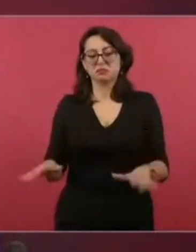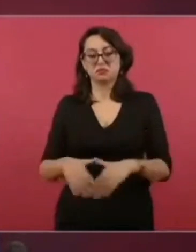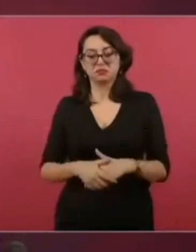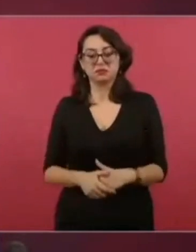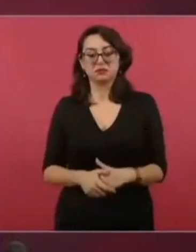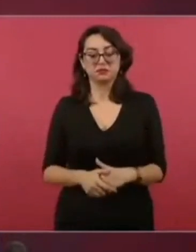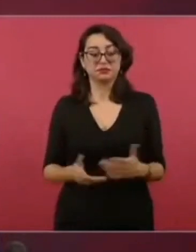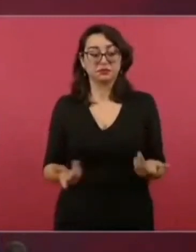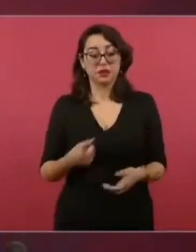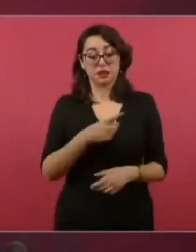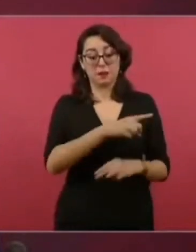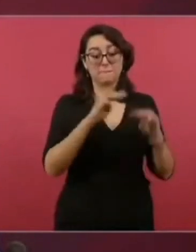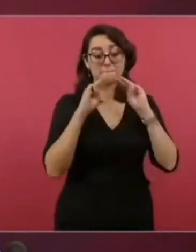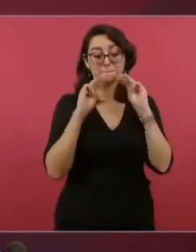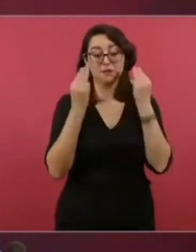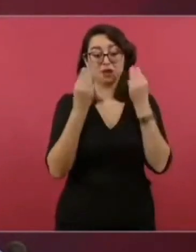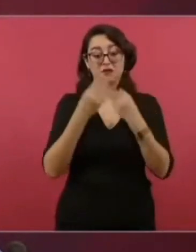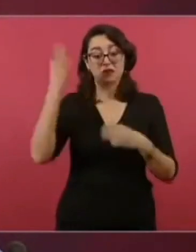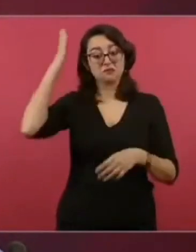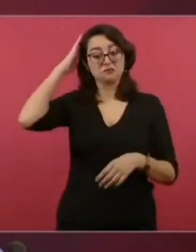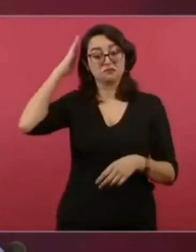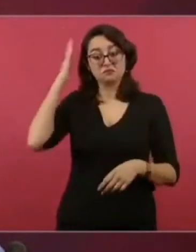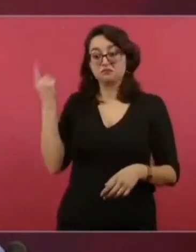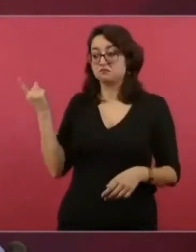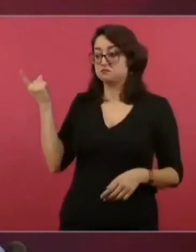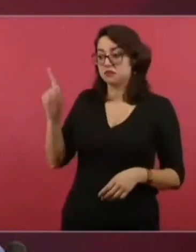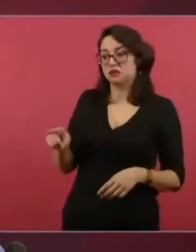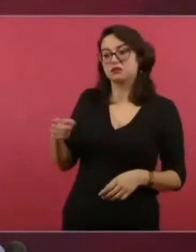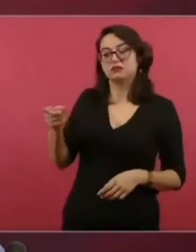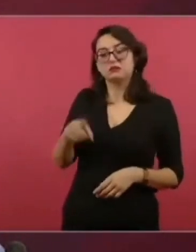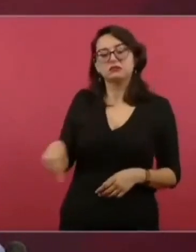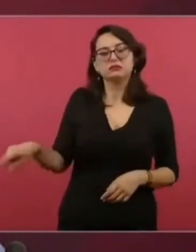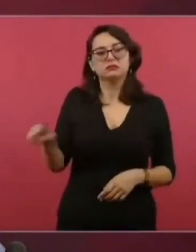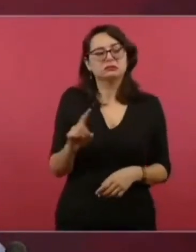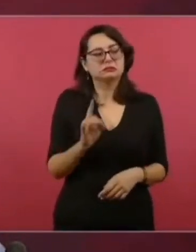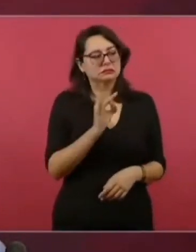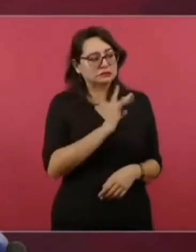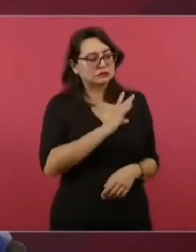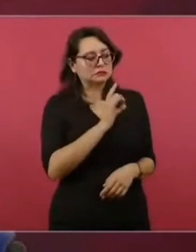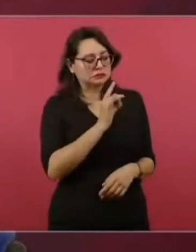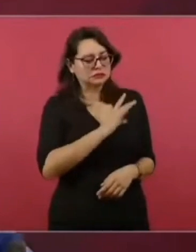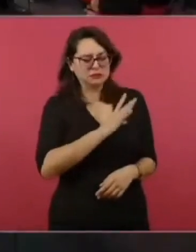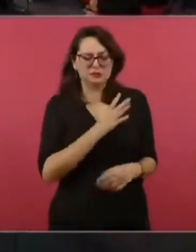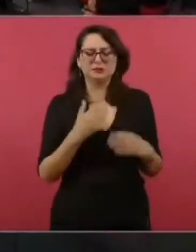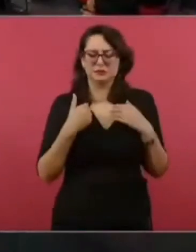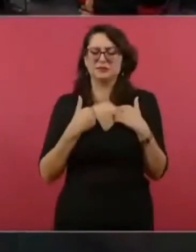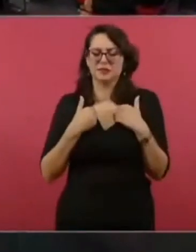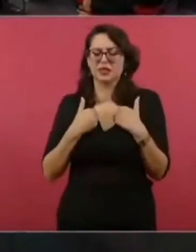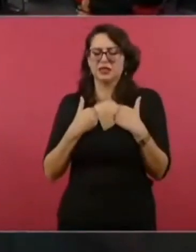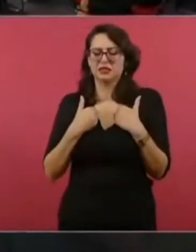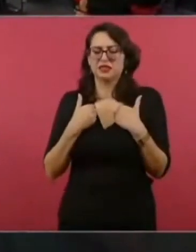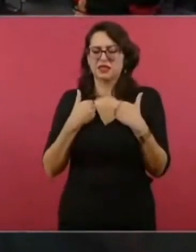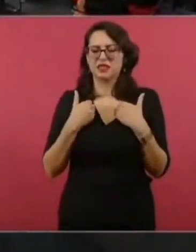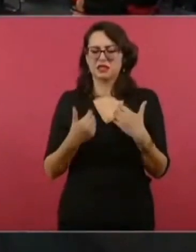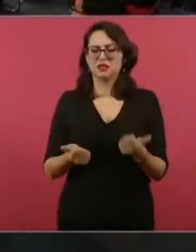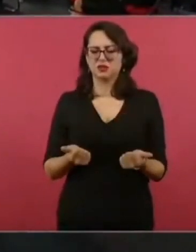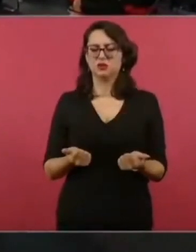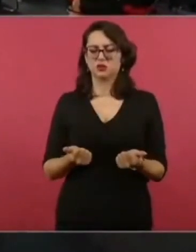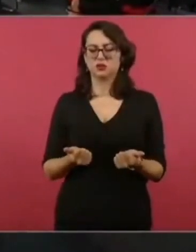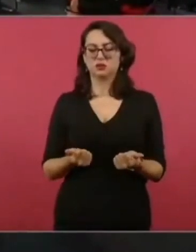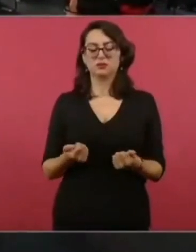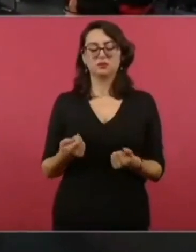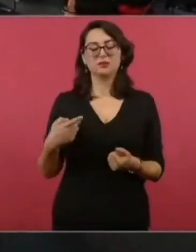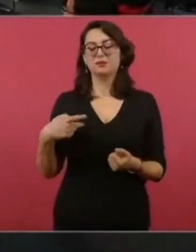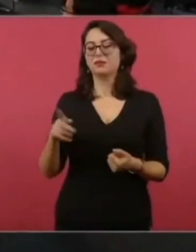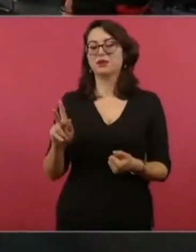pero que no se